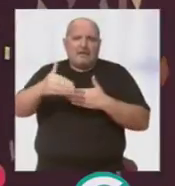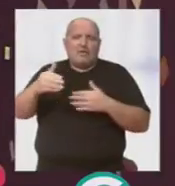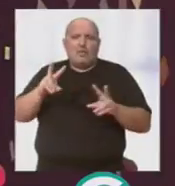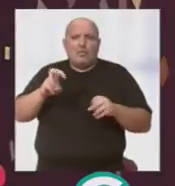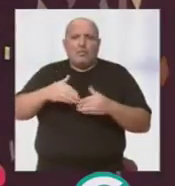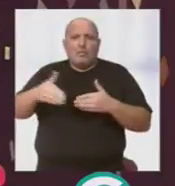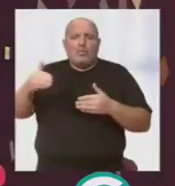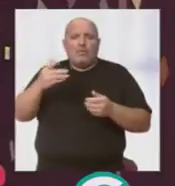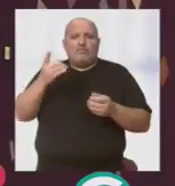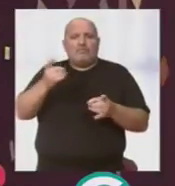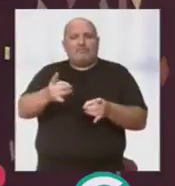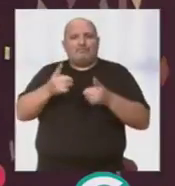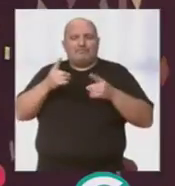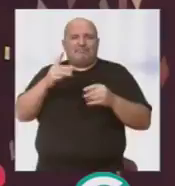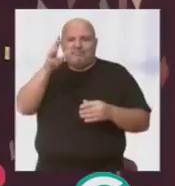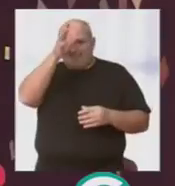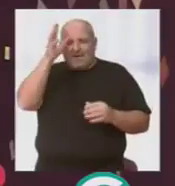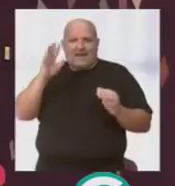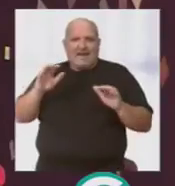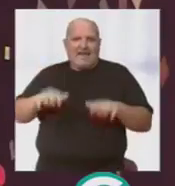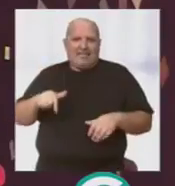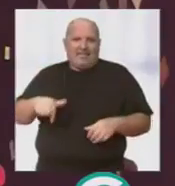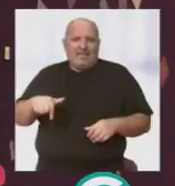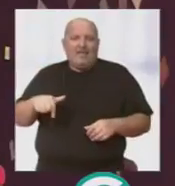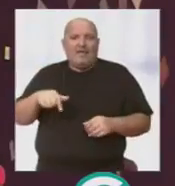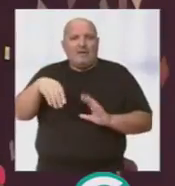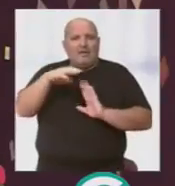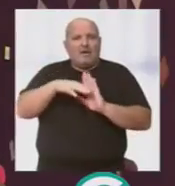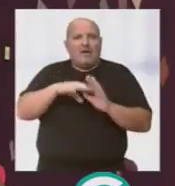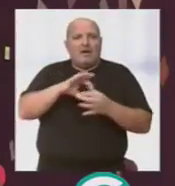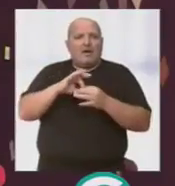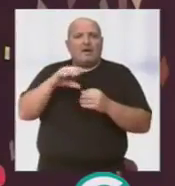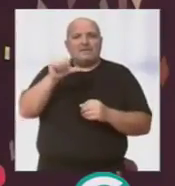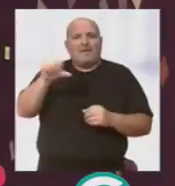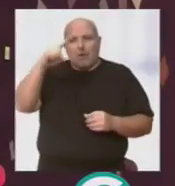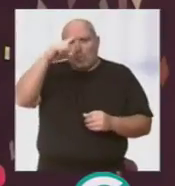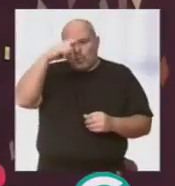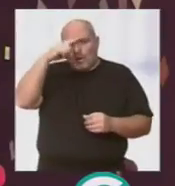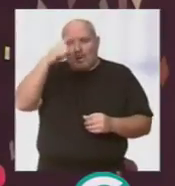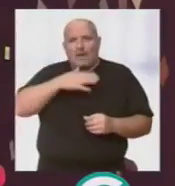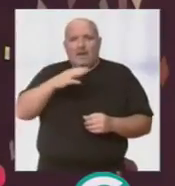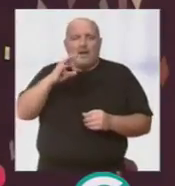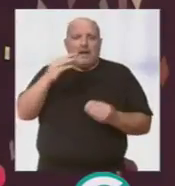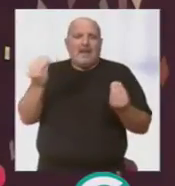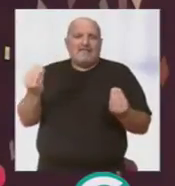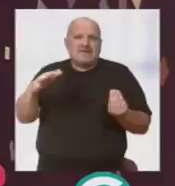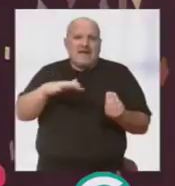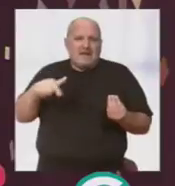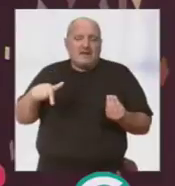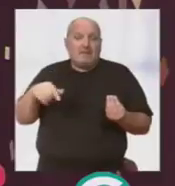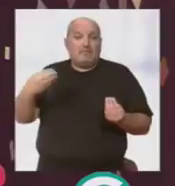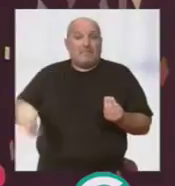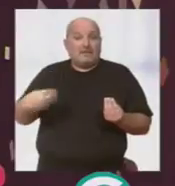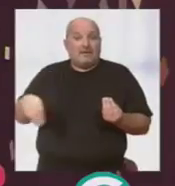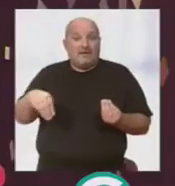de los grandes atractivos del verano en Cádiz y de su programación. Nos referimos a la Semana Cultural de la Salle Viña. Su